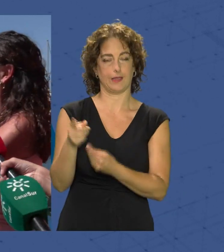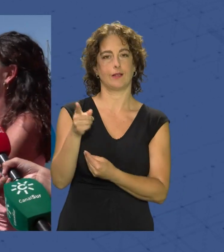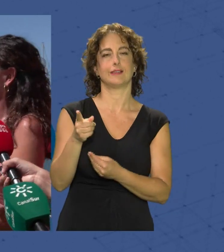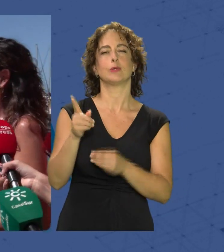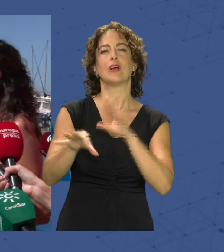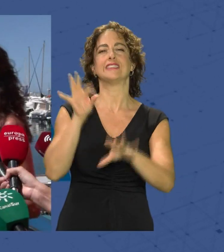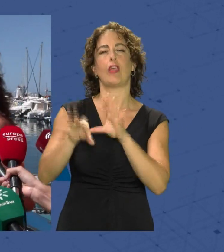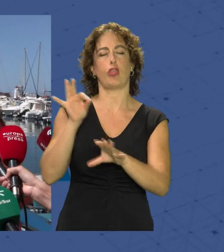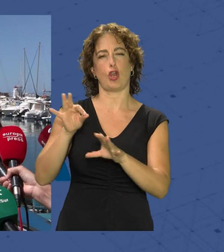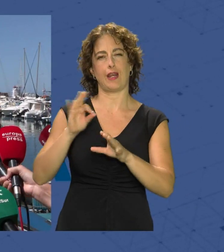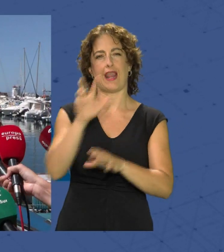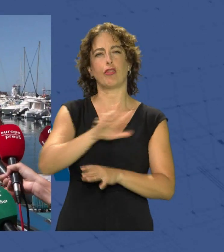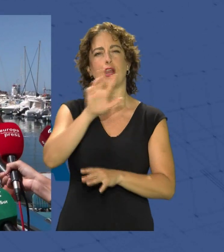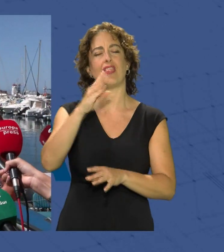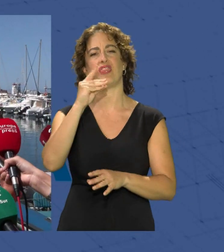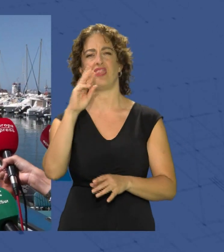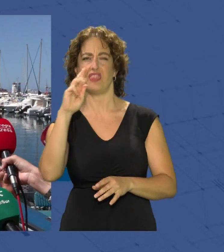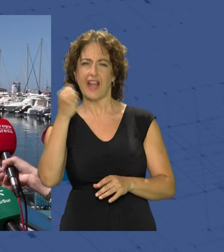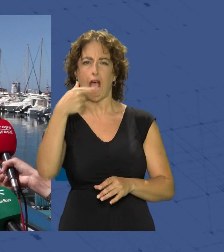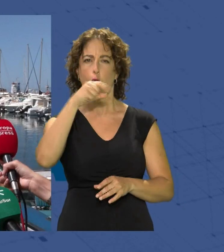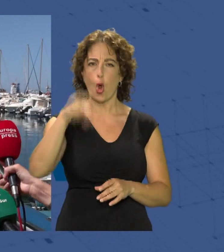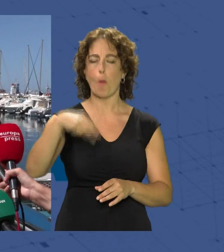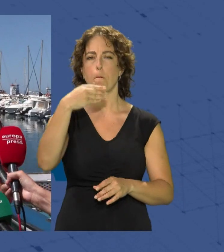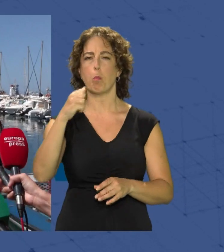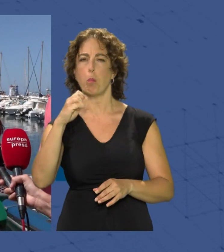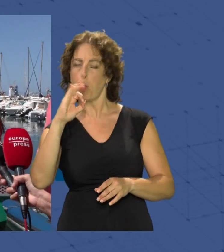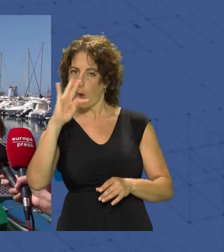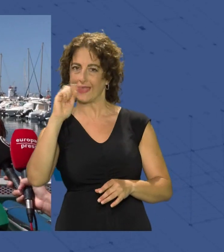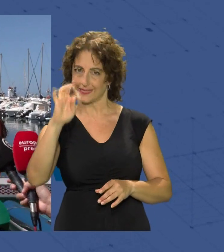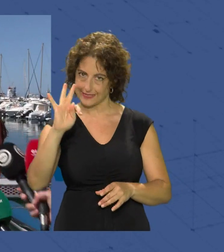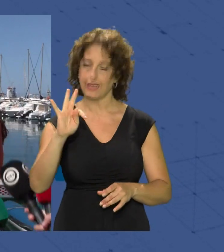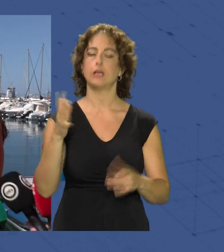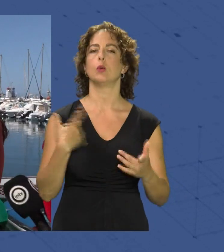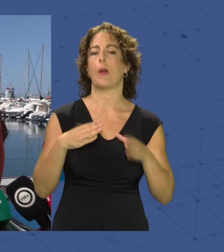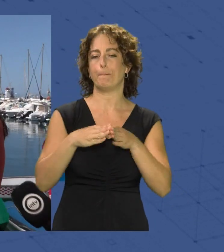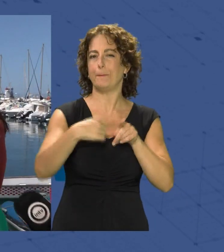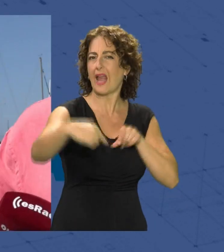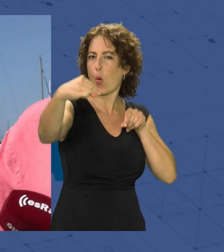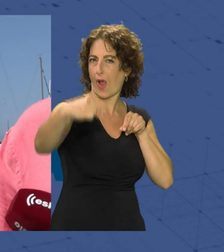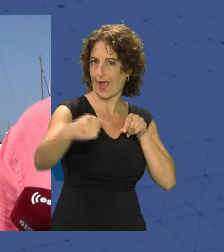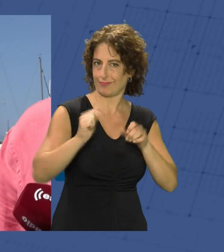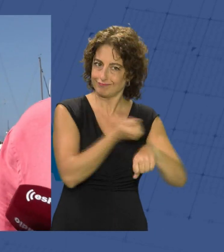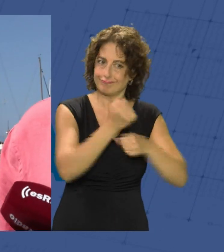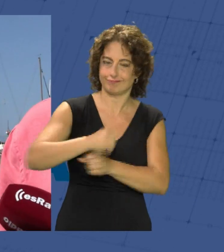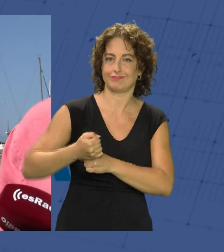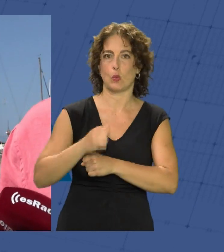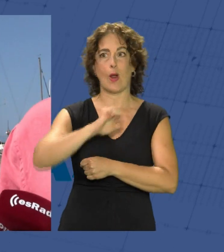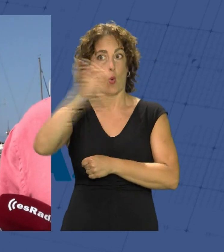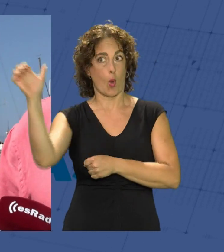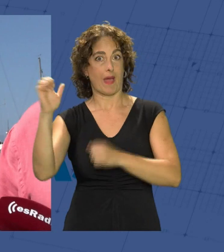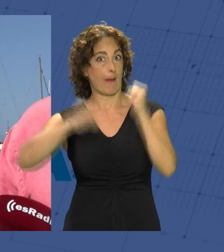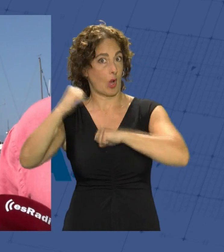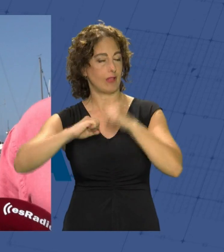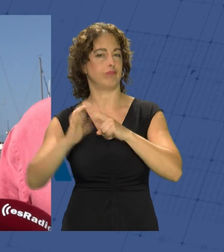nacional de Dragon Boat una modalidad de piragüismo por la que han obtenido distintos reconocimientos en el campeonato de Europa. Queremos manifestar bueno